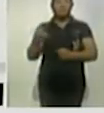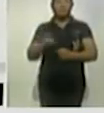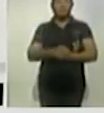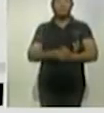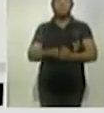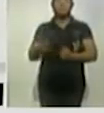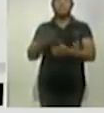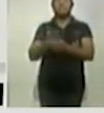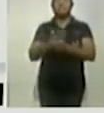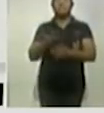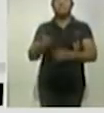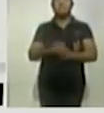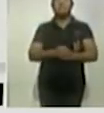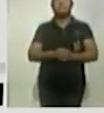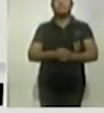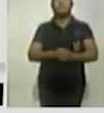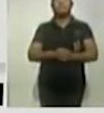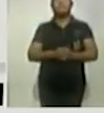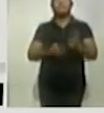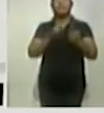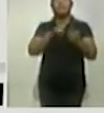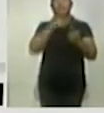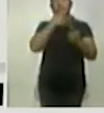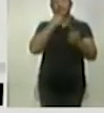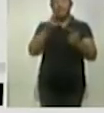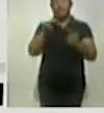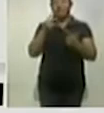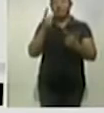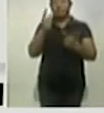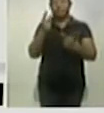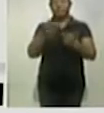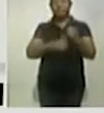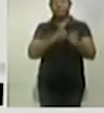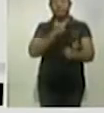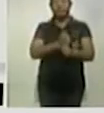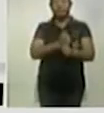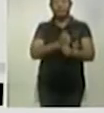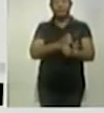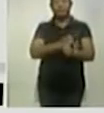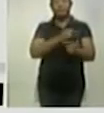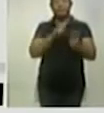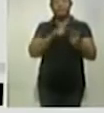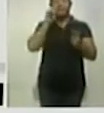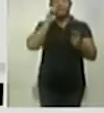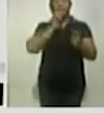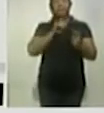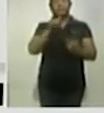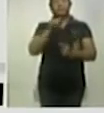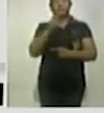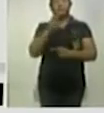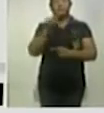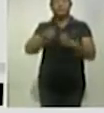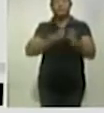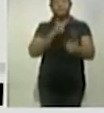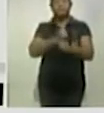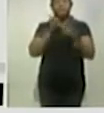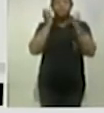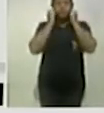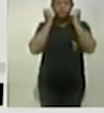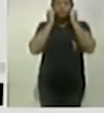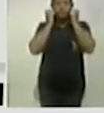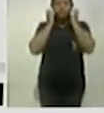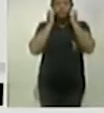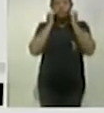las defunciones corresponden a un paciente masculino de ochenta y dos años sin comorbilidades, una mujer de setenta y cuatro años con obesidad,